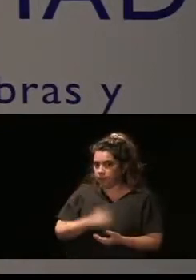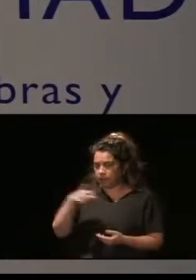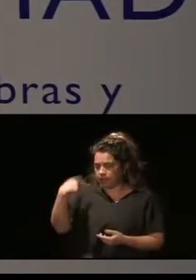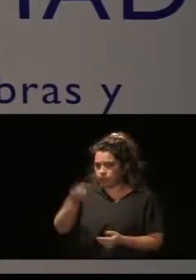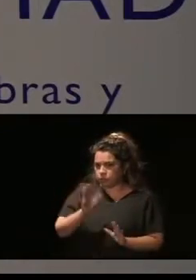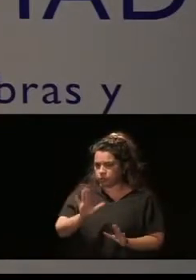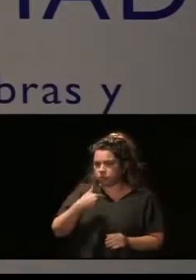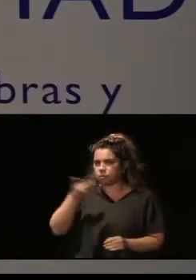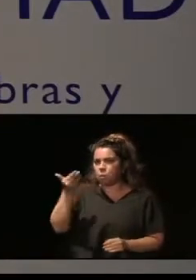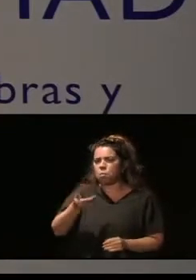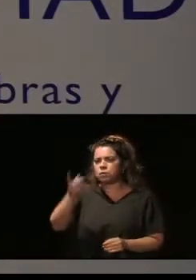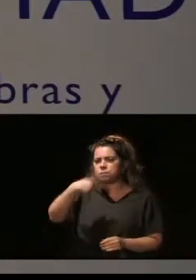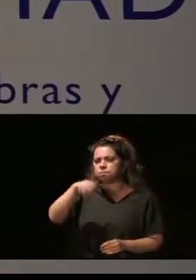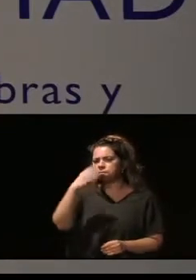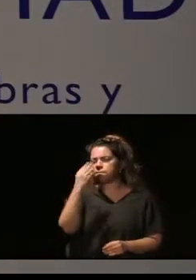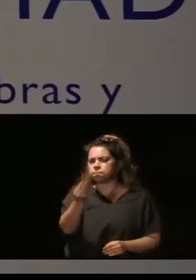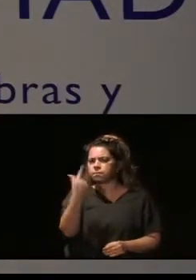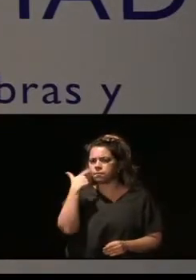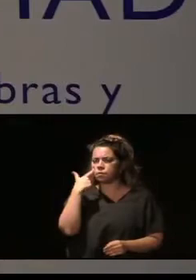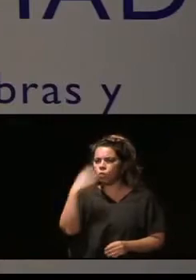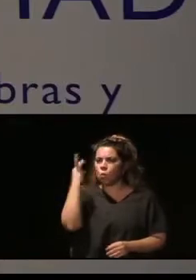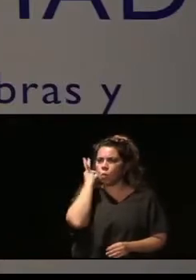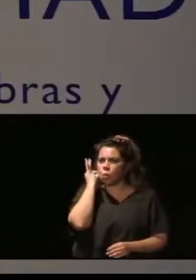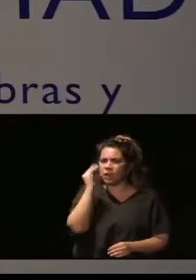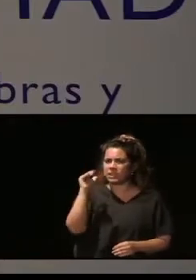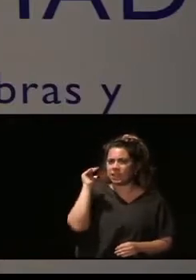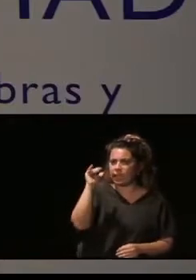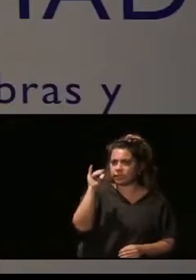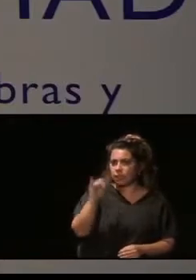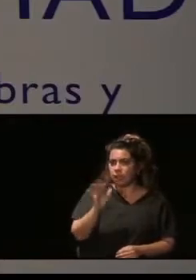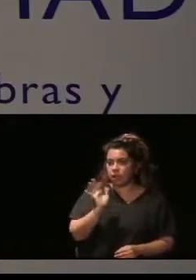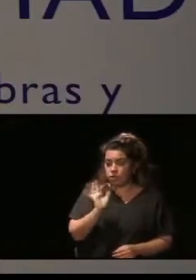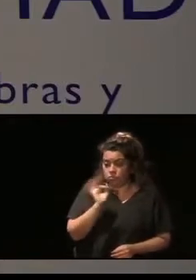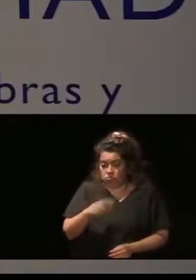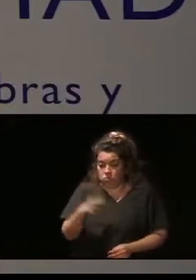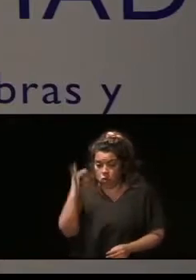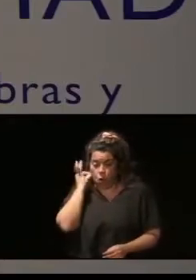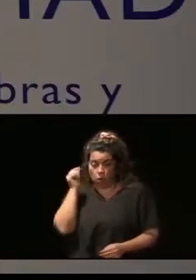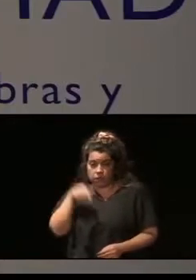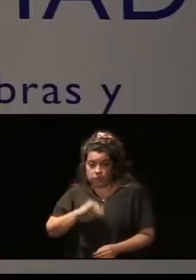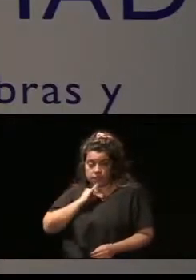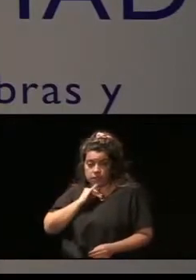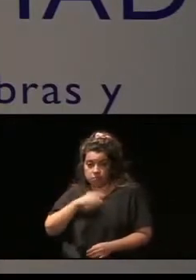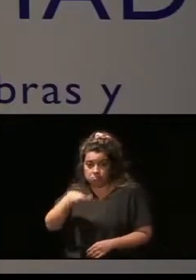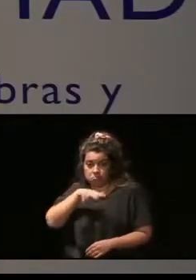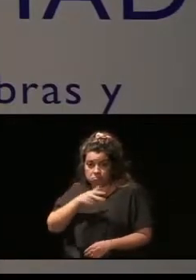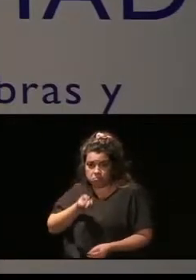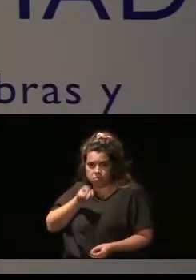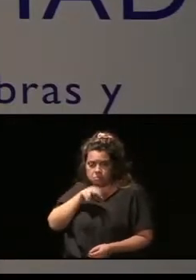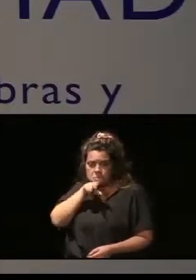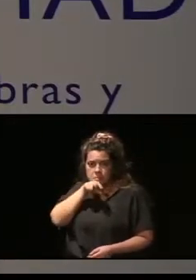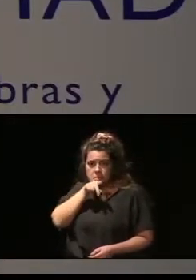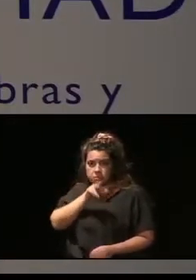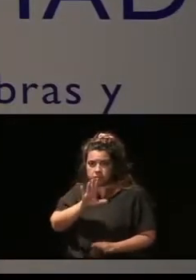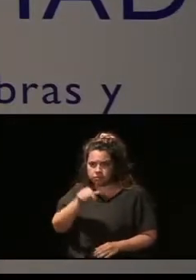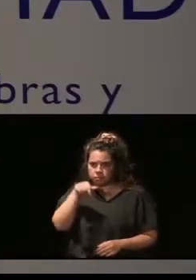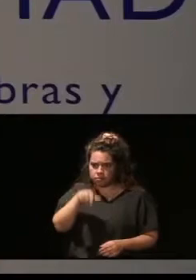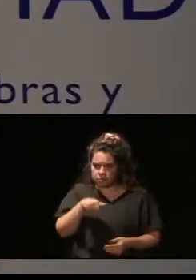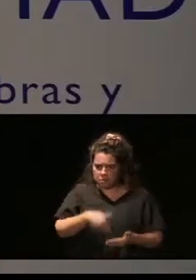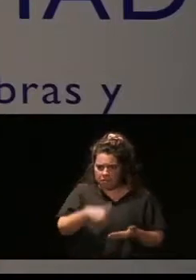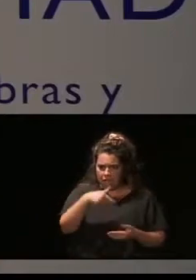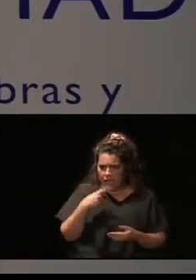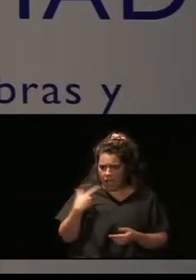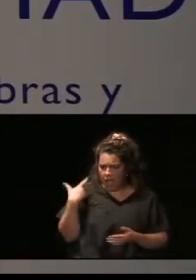importante que entendáis que, aunque hay muchas mujeres extranjeras y algunas son hispanohablantes, en los últimos años se ha producido un incremento de demanda de este